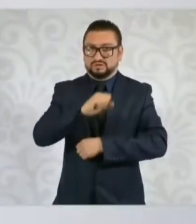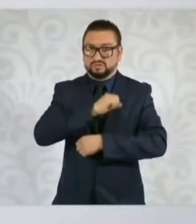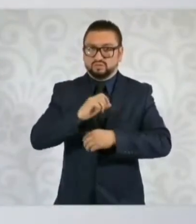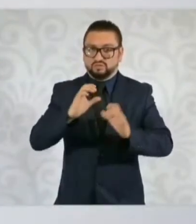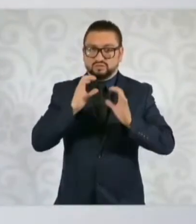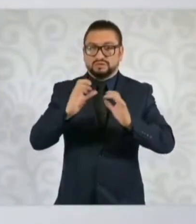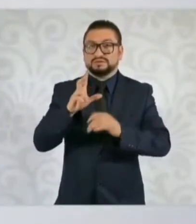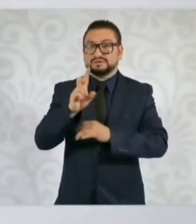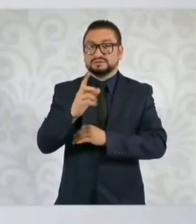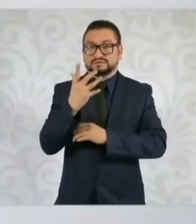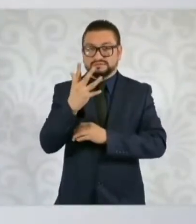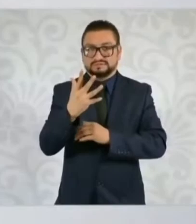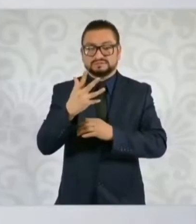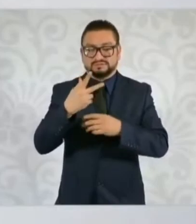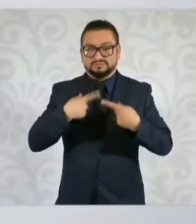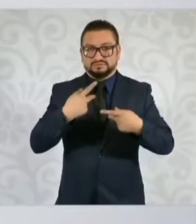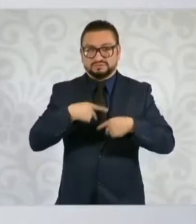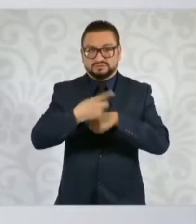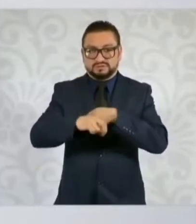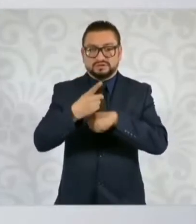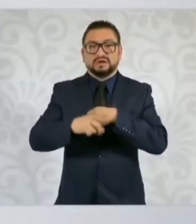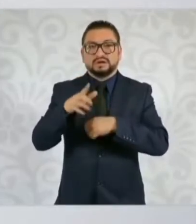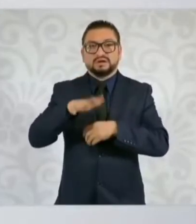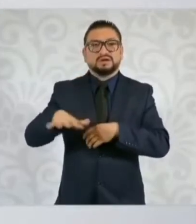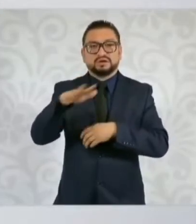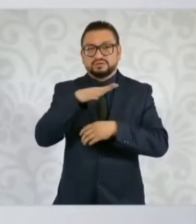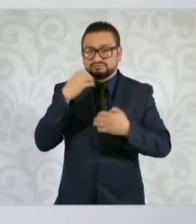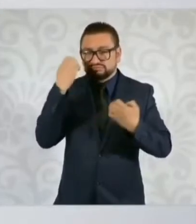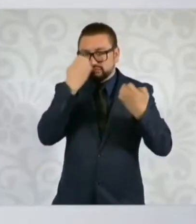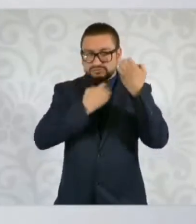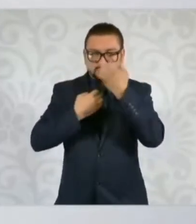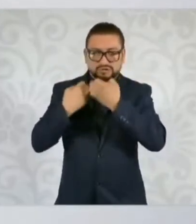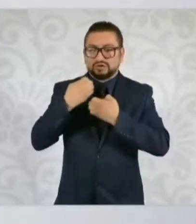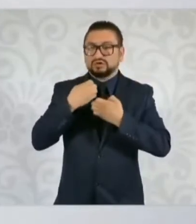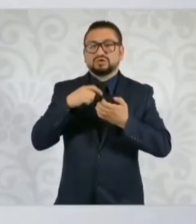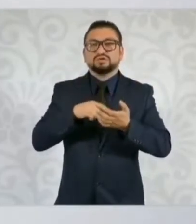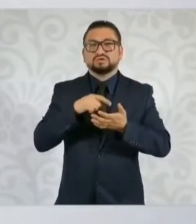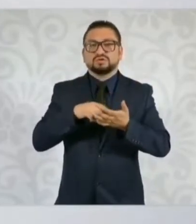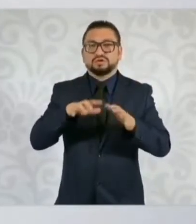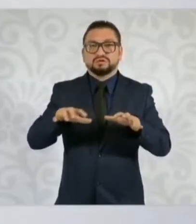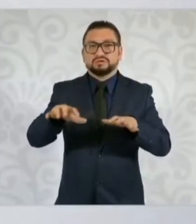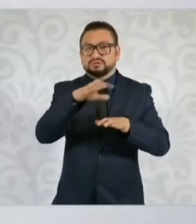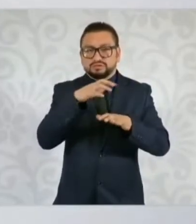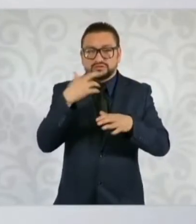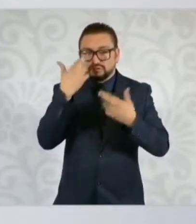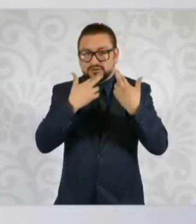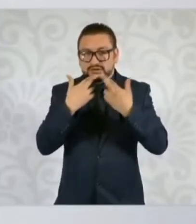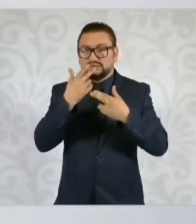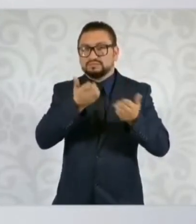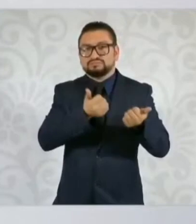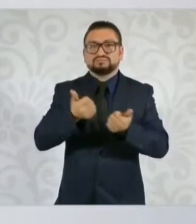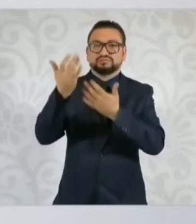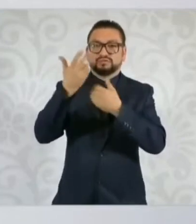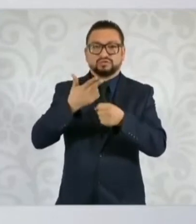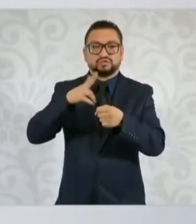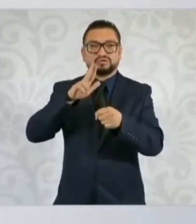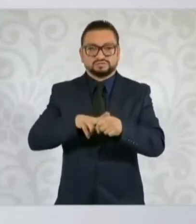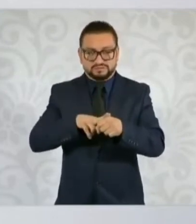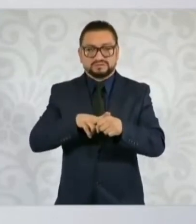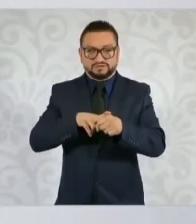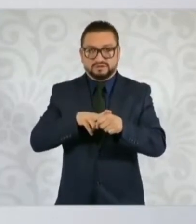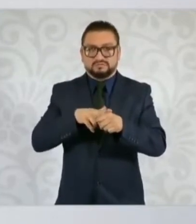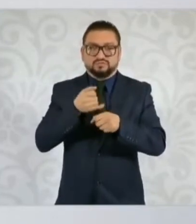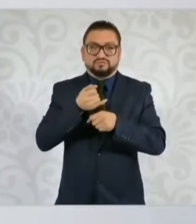afectaciones, de los cuales se evaluaron localmente y se enviaron al hospital a partir de esa información